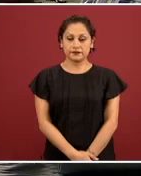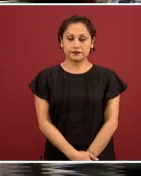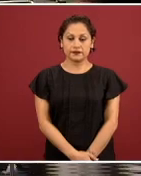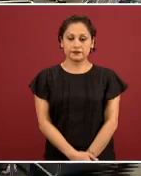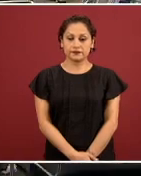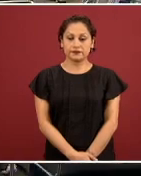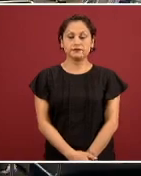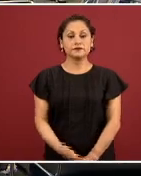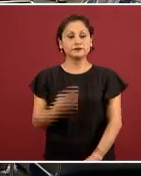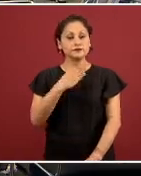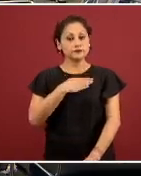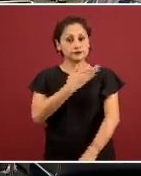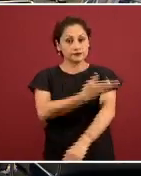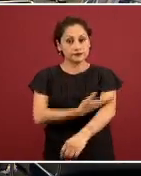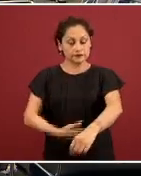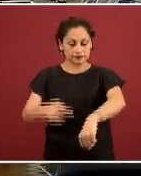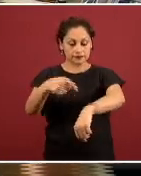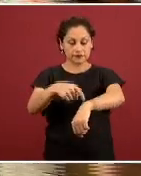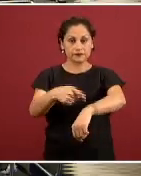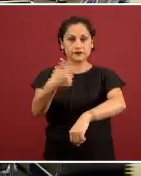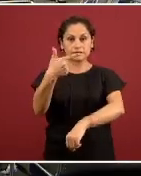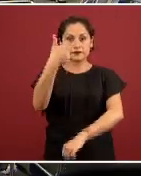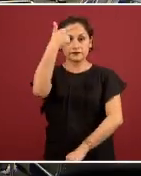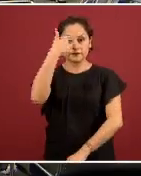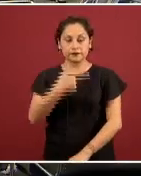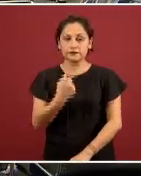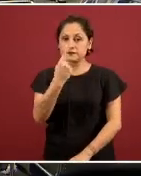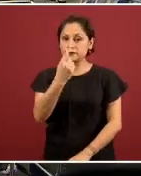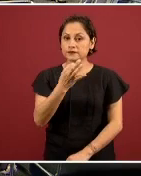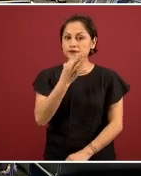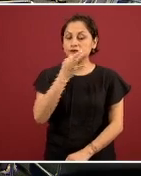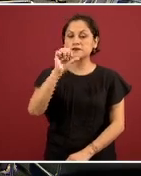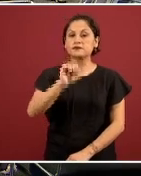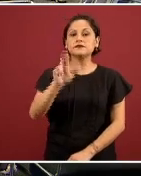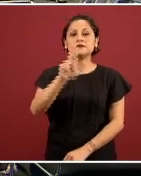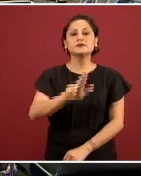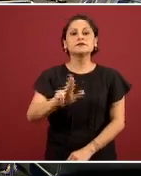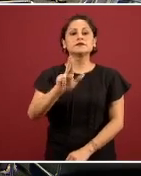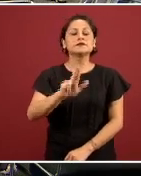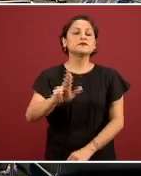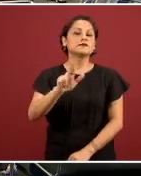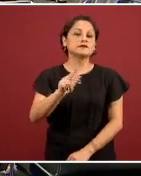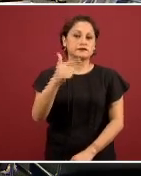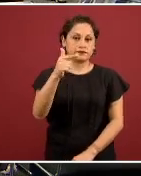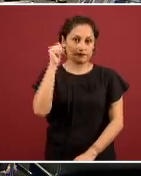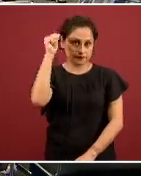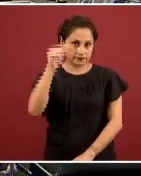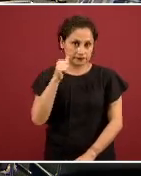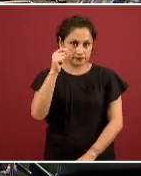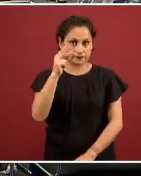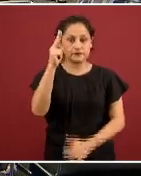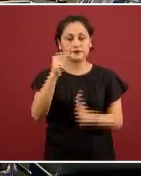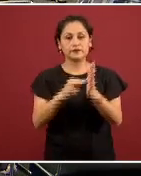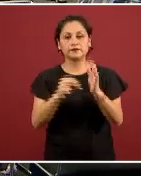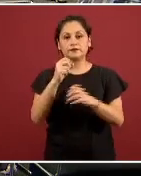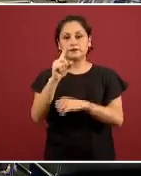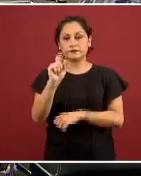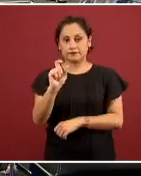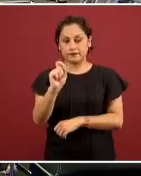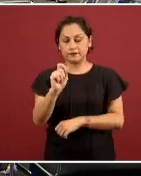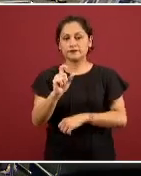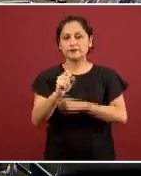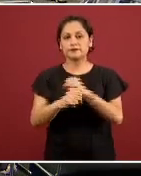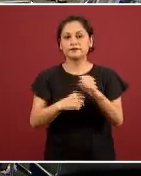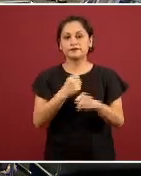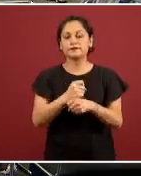Muy buenas tardes, son las 19 horas con un minuto del martes 7 de abril de 2020. Estamos en la Ciudad de México, este es el